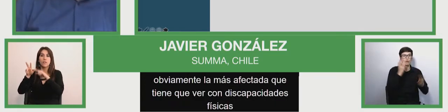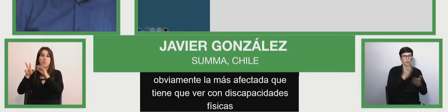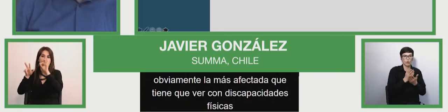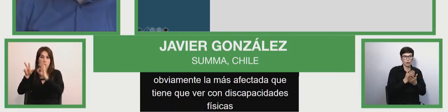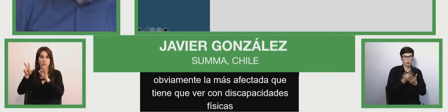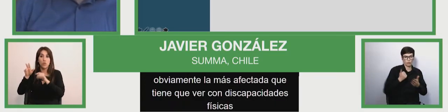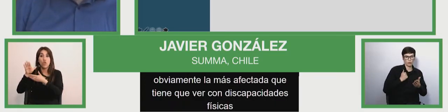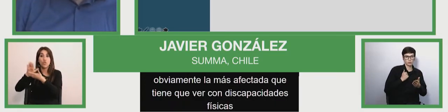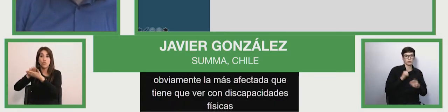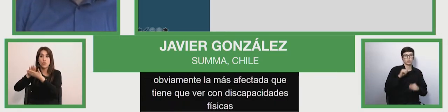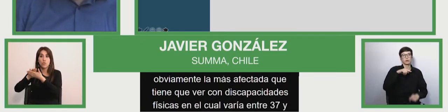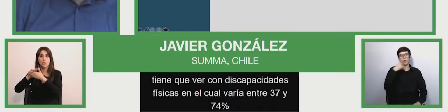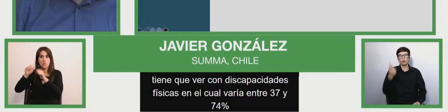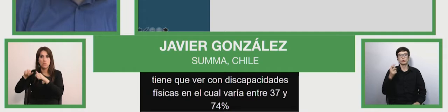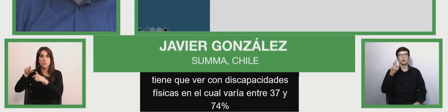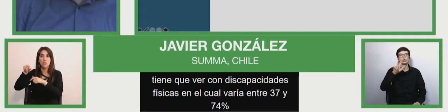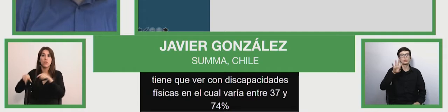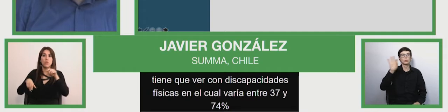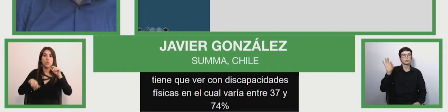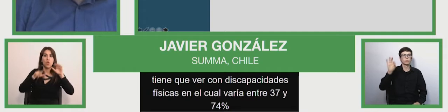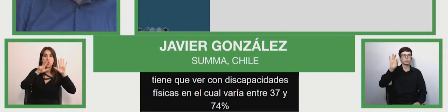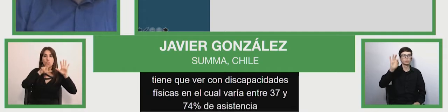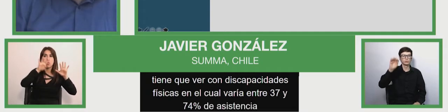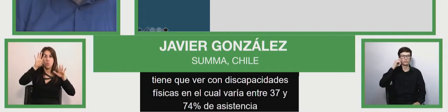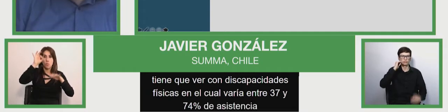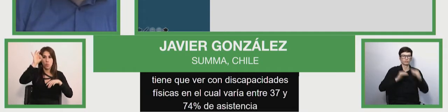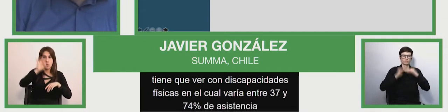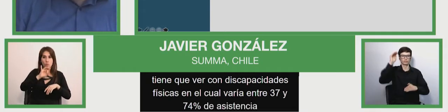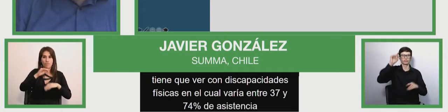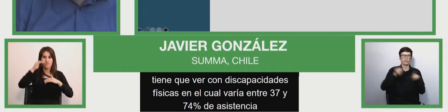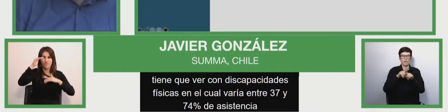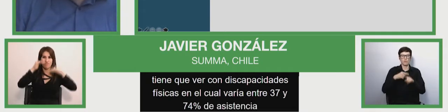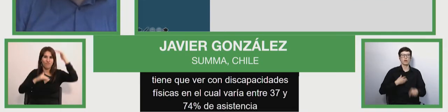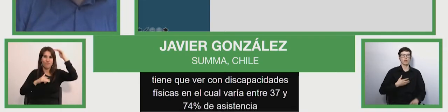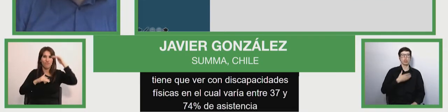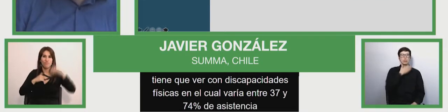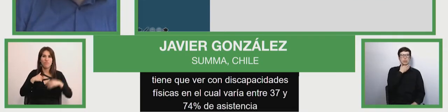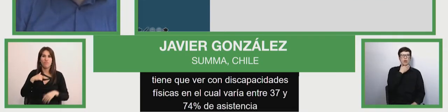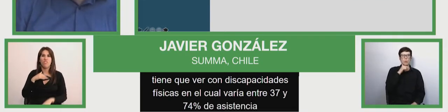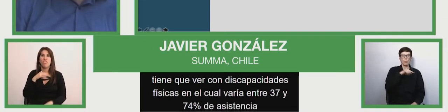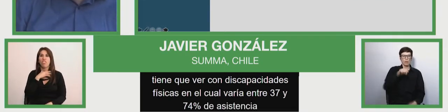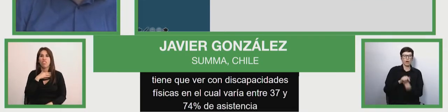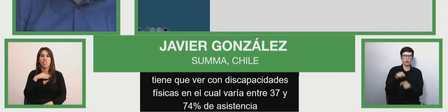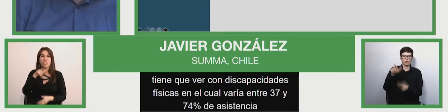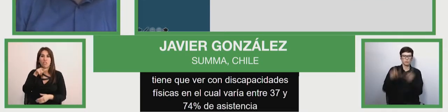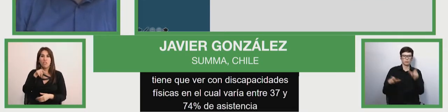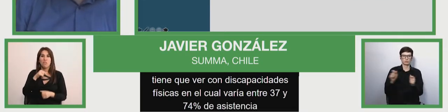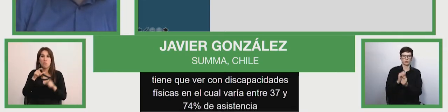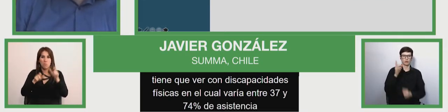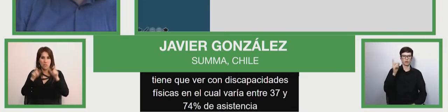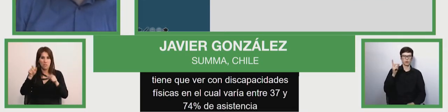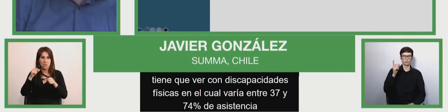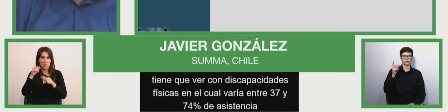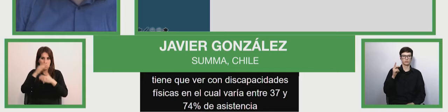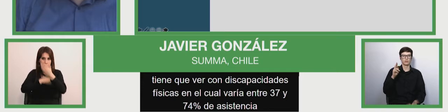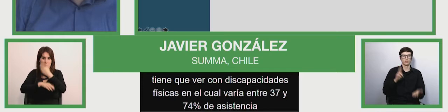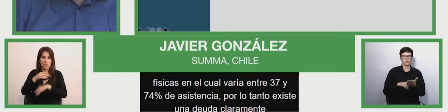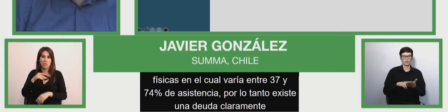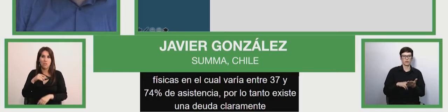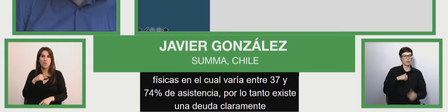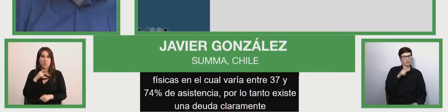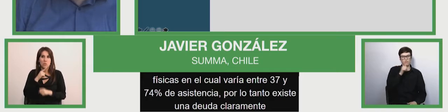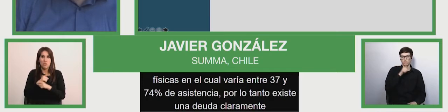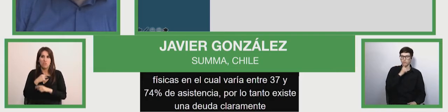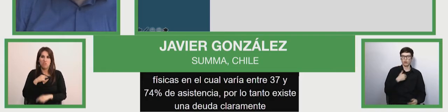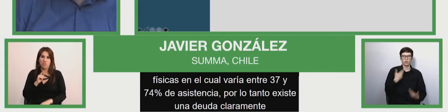asistencia. Por lo tanto, existe una deuda claramente con estas personas desde una perspectiva de igualdad de